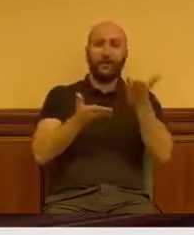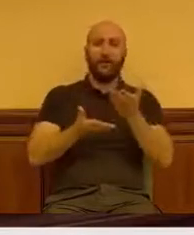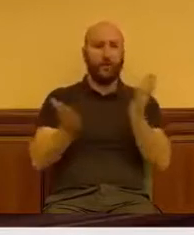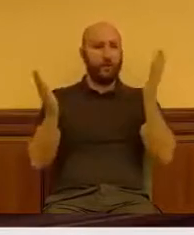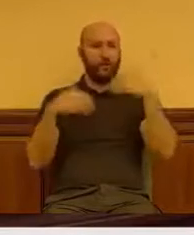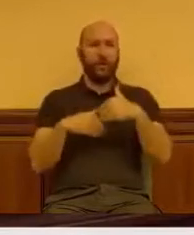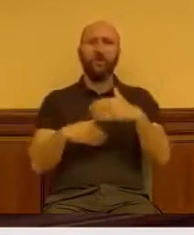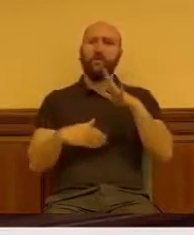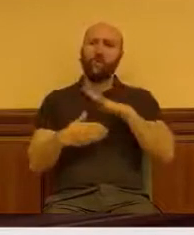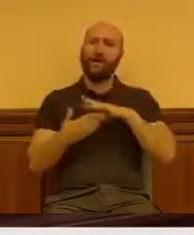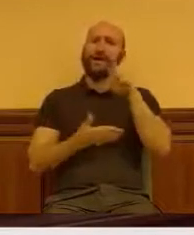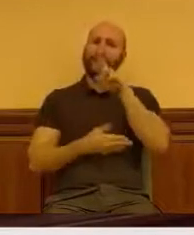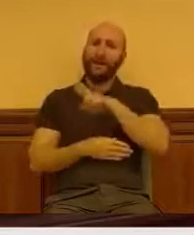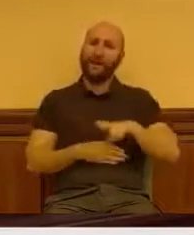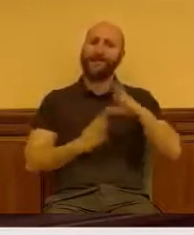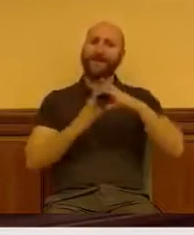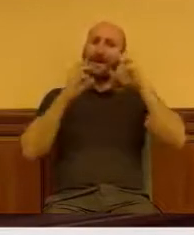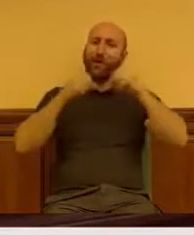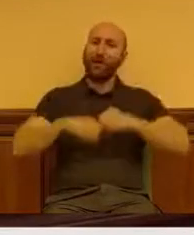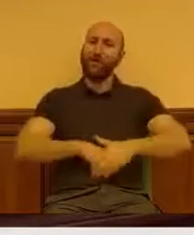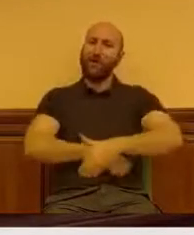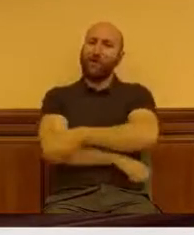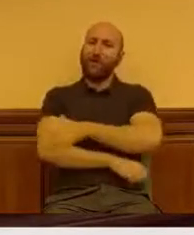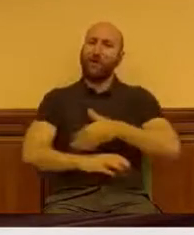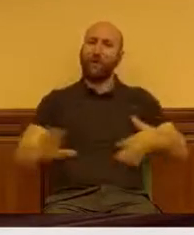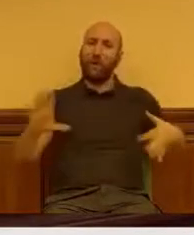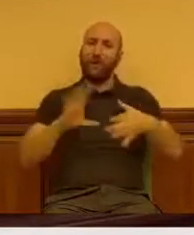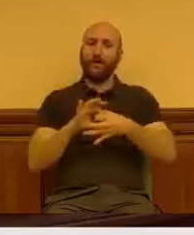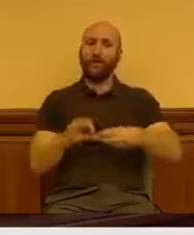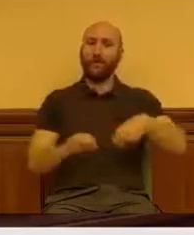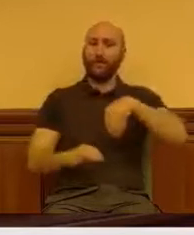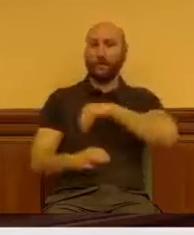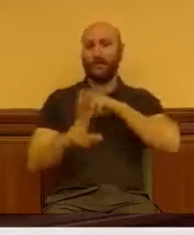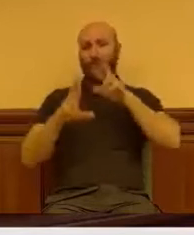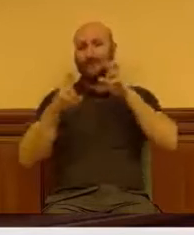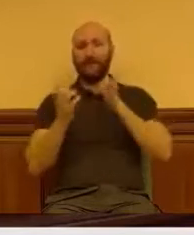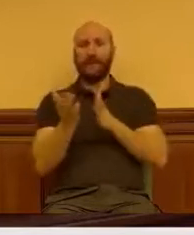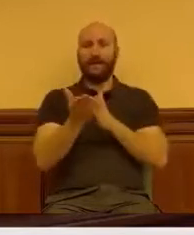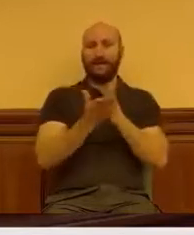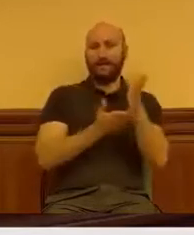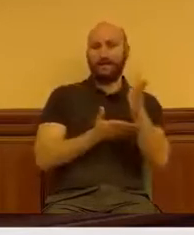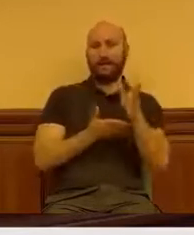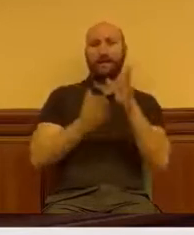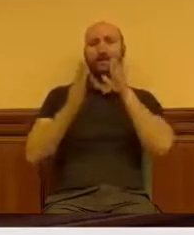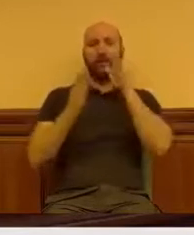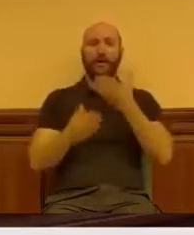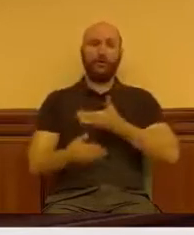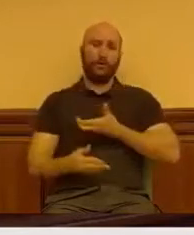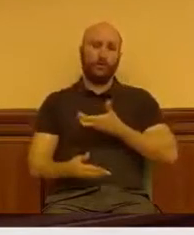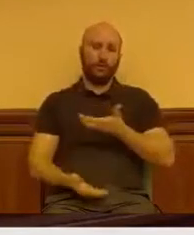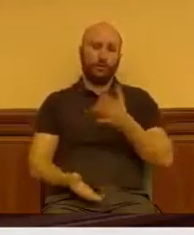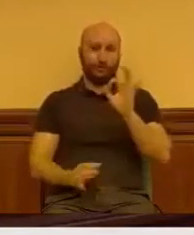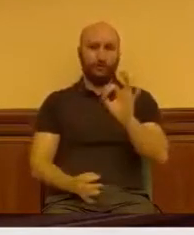usted lo que dice el acuerdo del Gobierno de coalición de España sobre las alternativas habitacionales en los ayuntamientos.